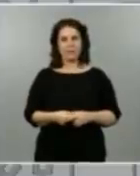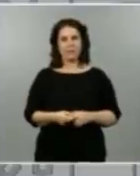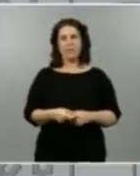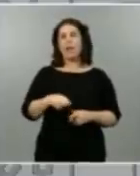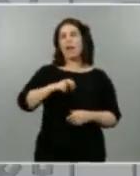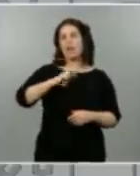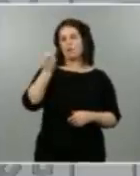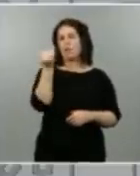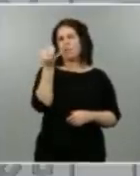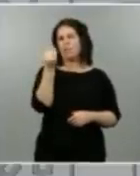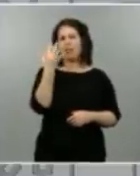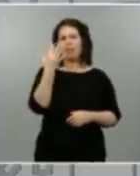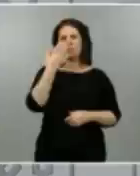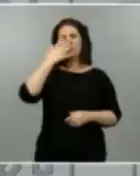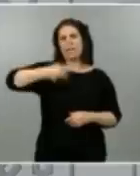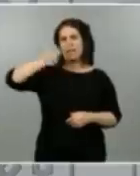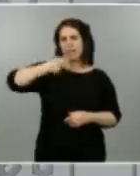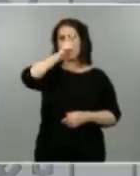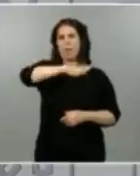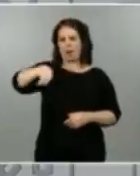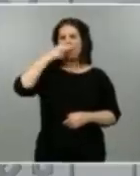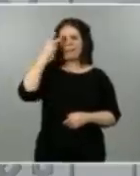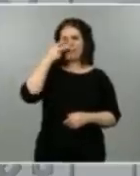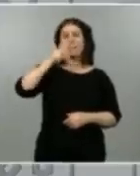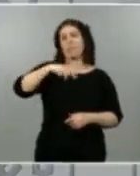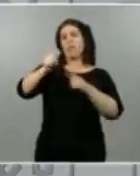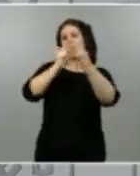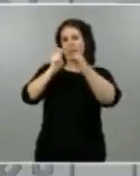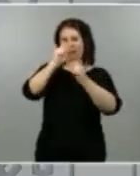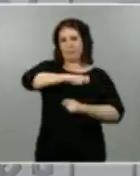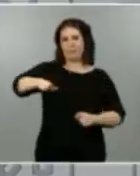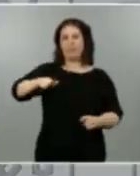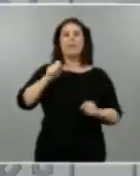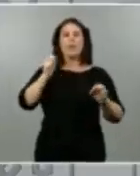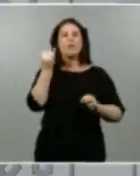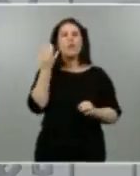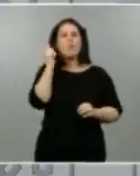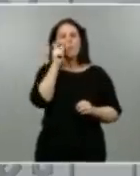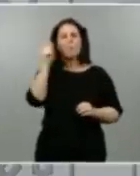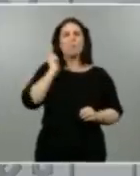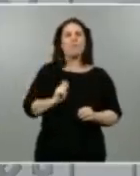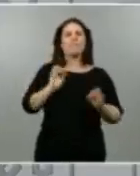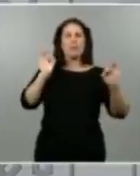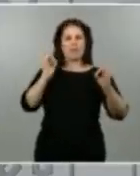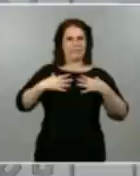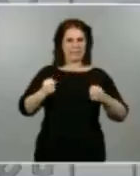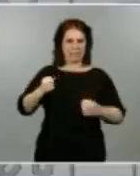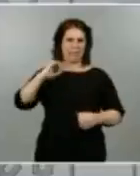para los periodistas, que es el número de profesionales sanitarios afectados. Tenemos al día de hoy 47